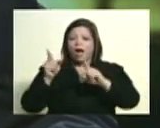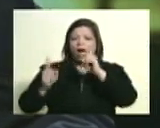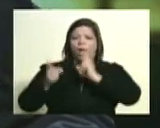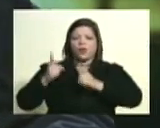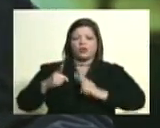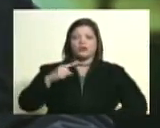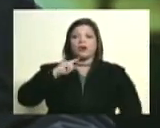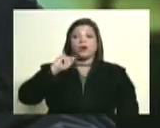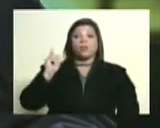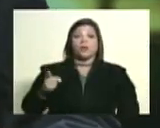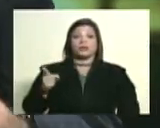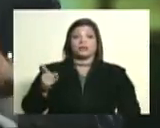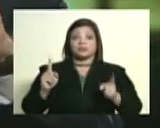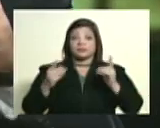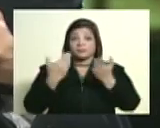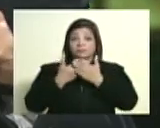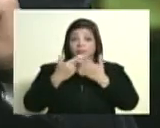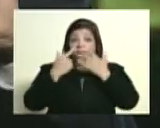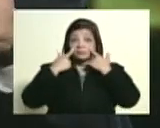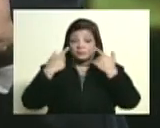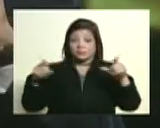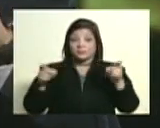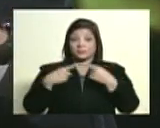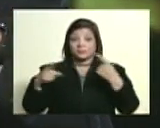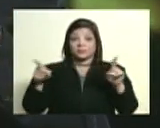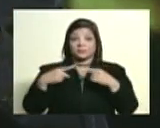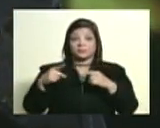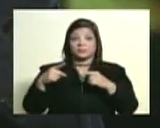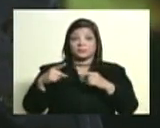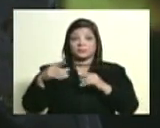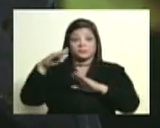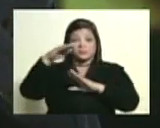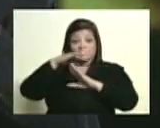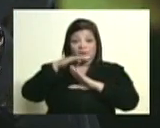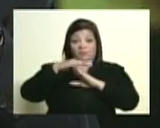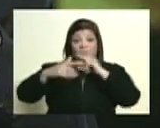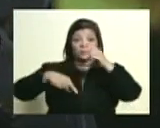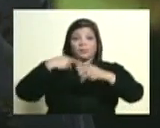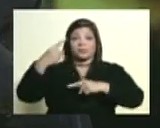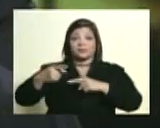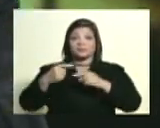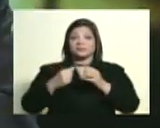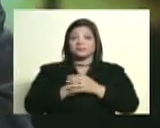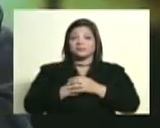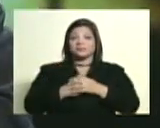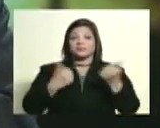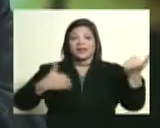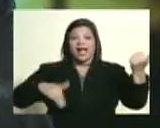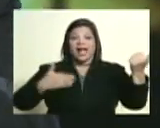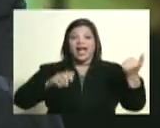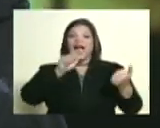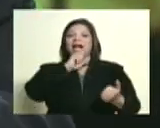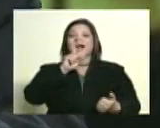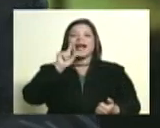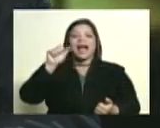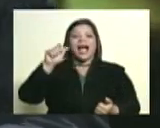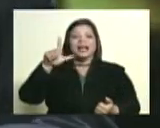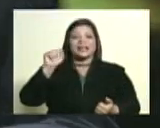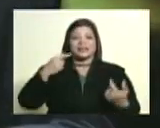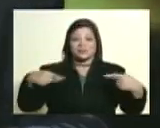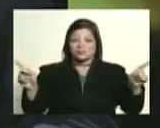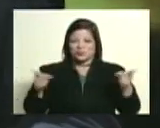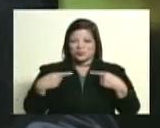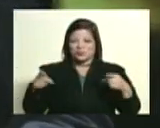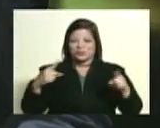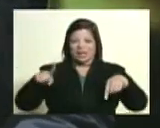muertos así lo dice en la canción bolivariana vamos en los próximos minutos a estar con Ali Alejandro Primera y vamos a colocar esa